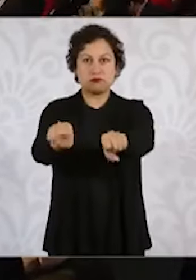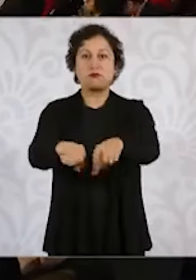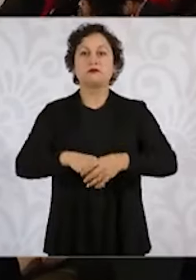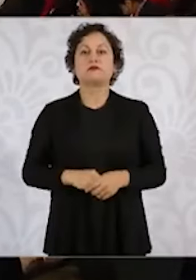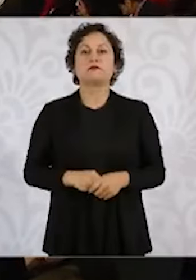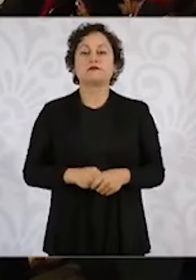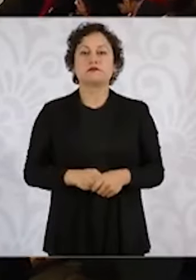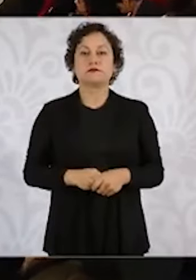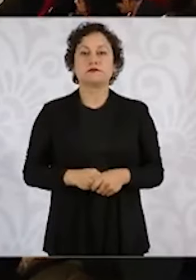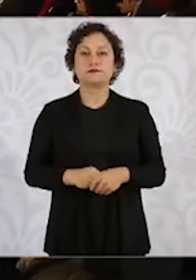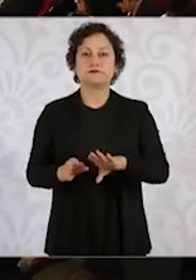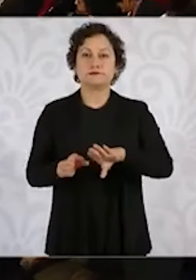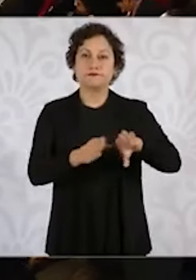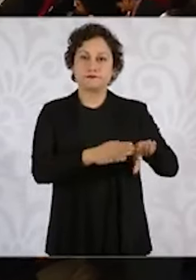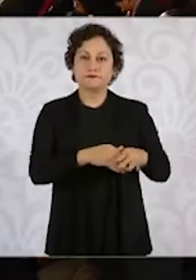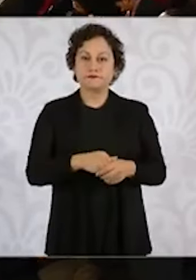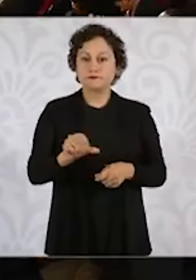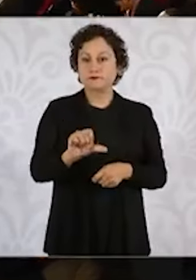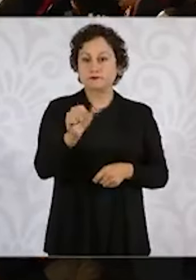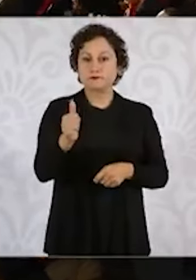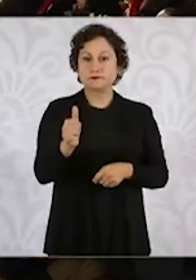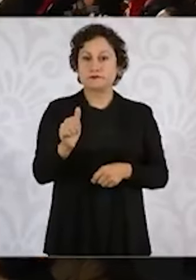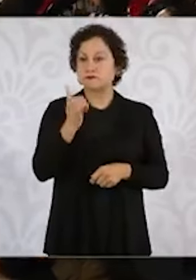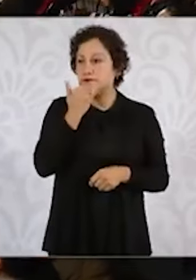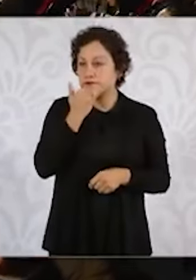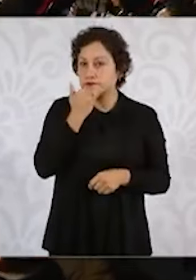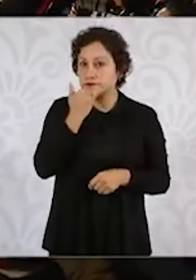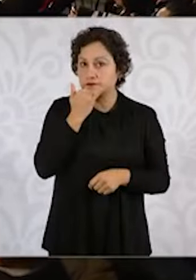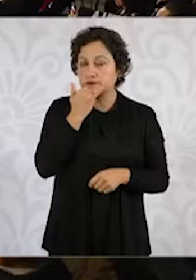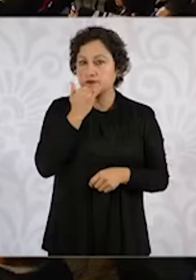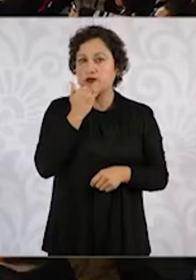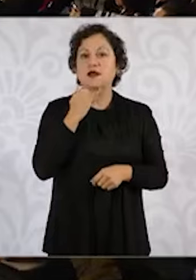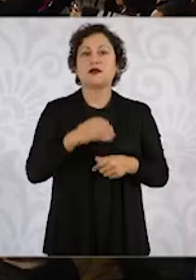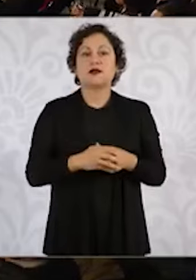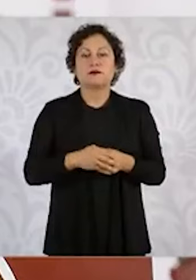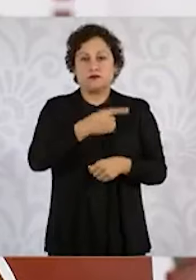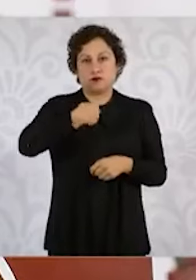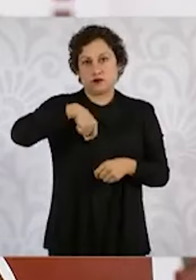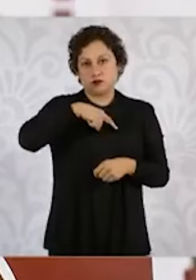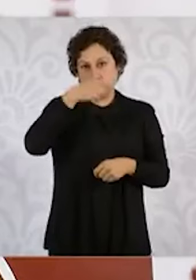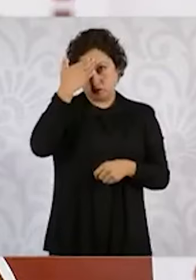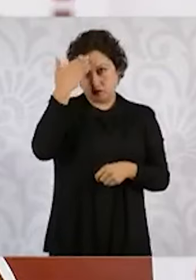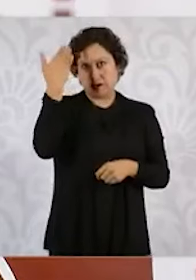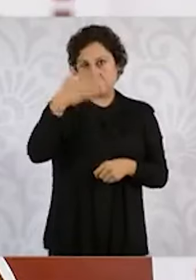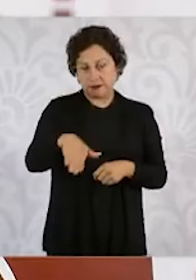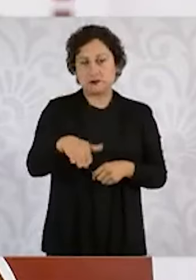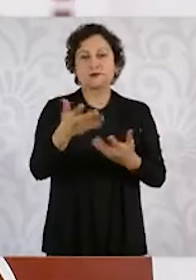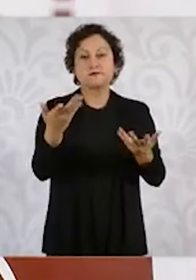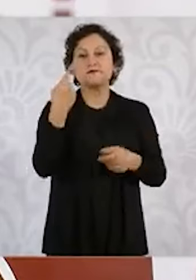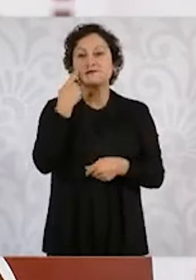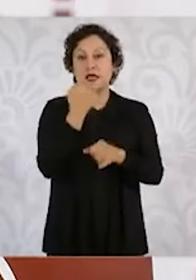En este caso, bueno, otro de los temas es cómo va el avance. Lo que sabemos, digo, obviamente no podemos